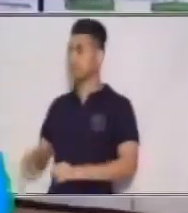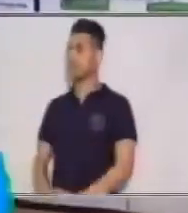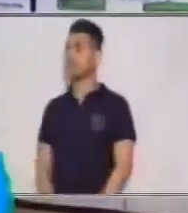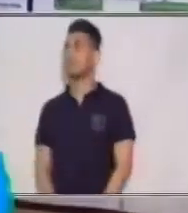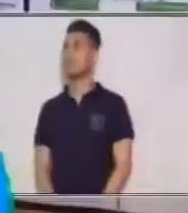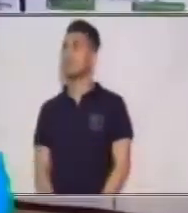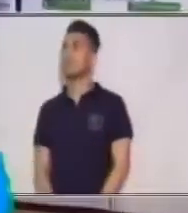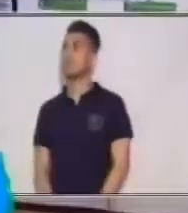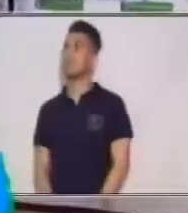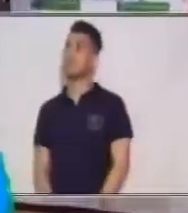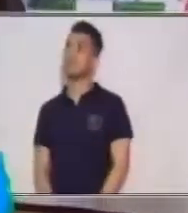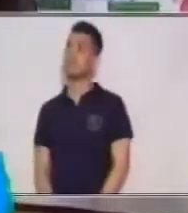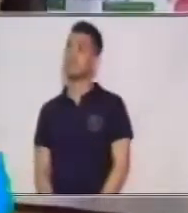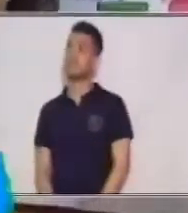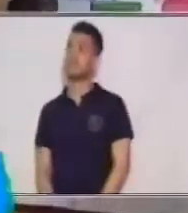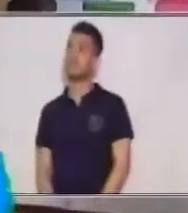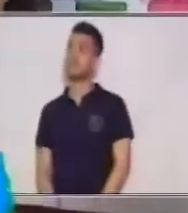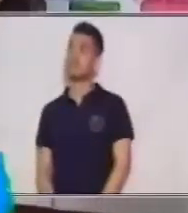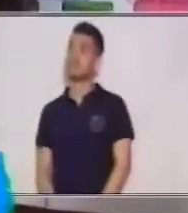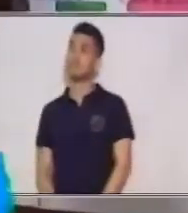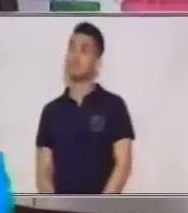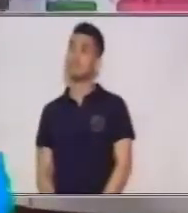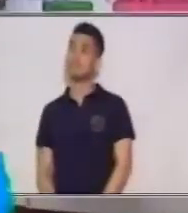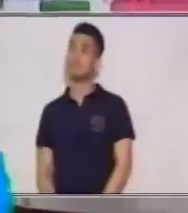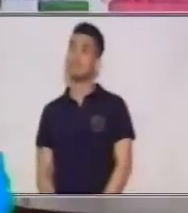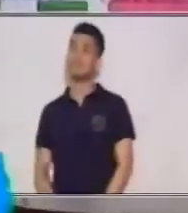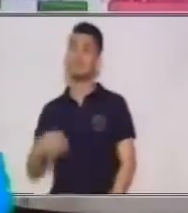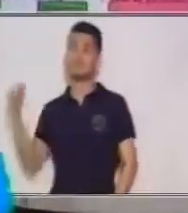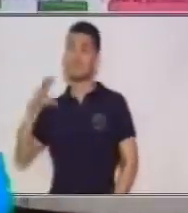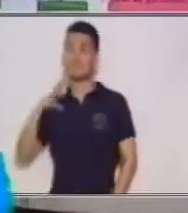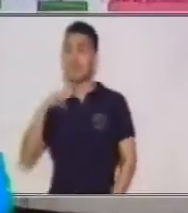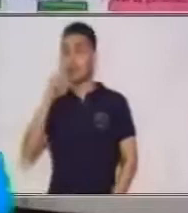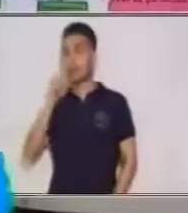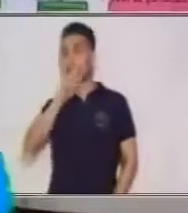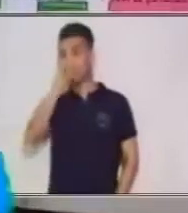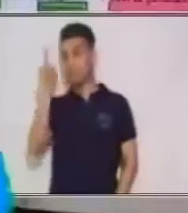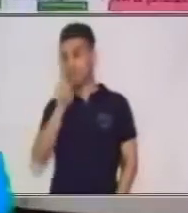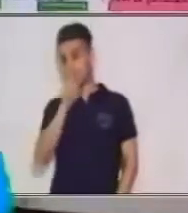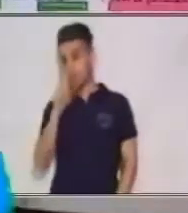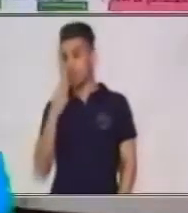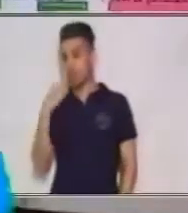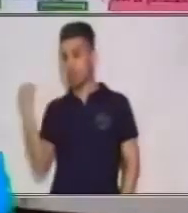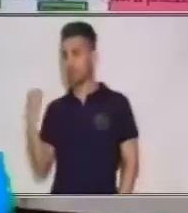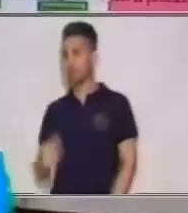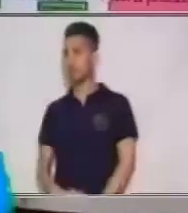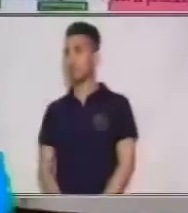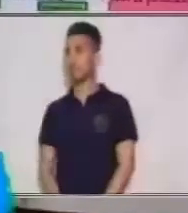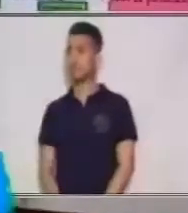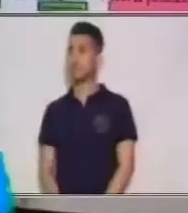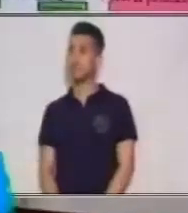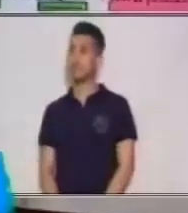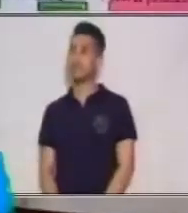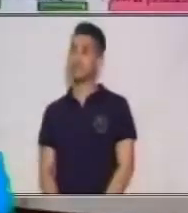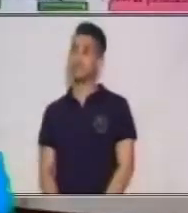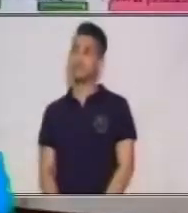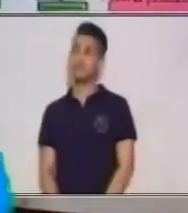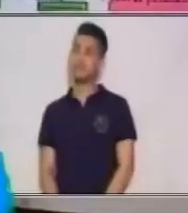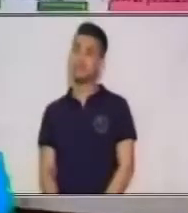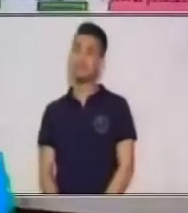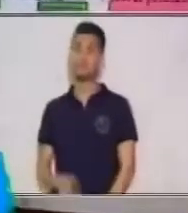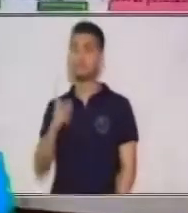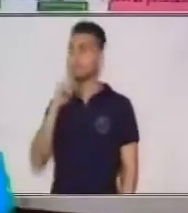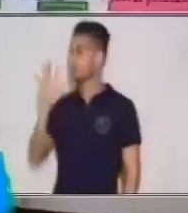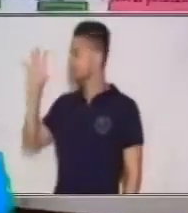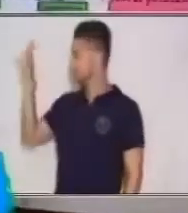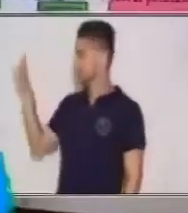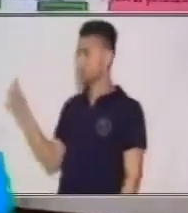responder esta pregunta. Esta pregunta que está acá, vamos a responder. Primero observemos la